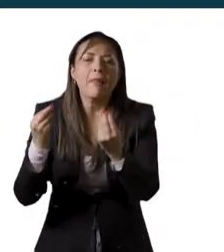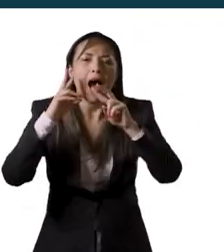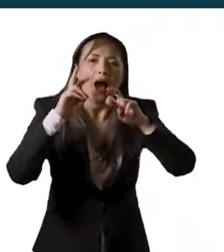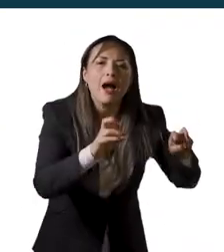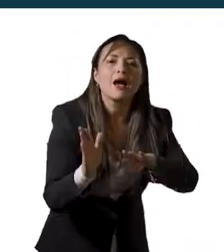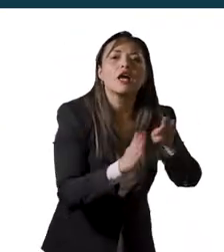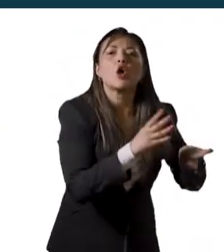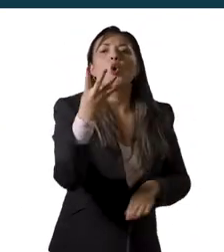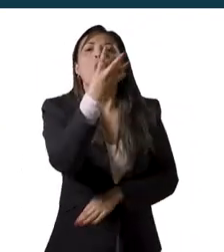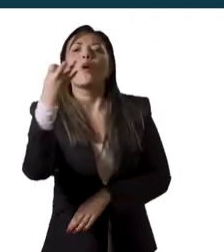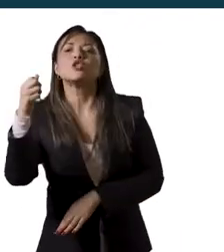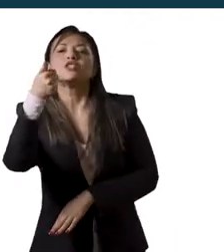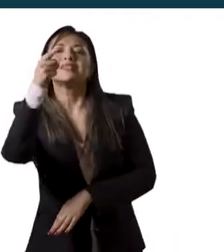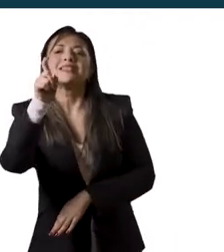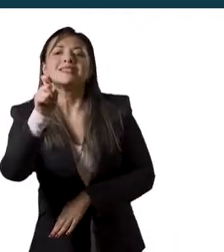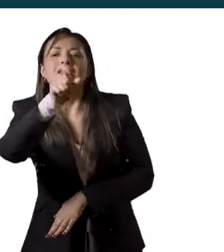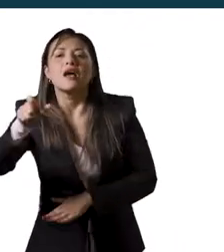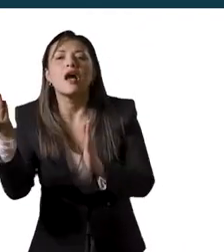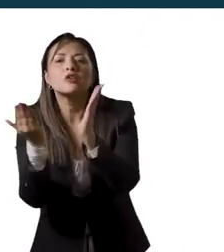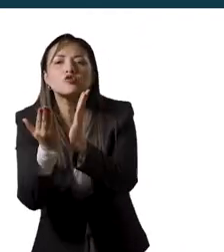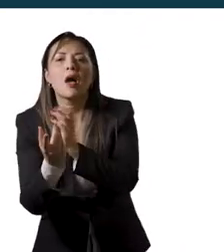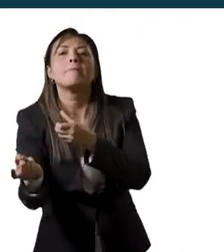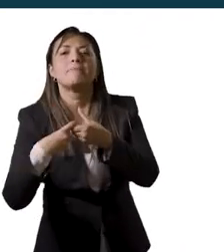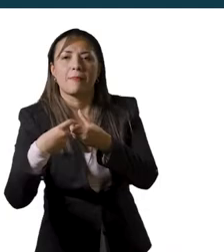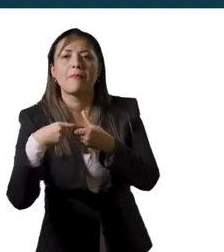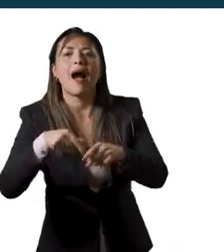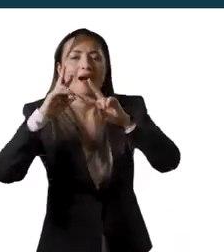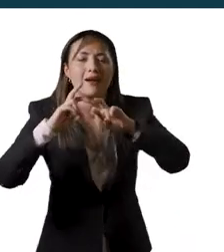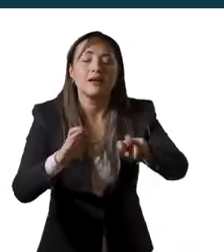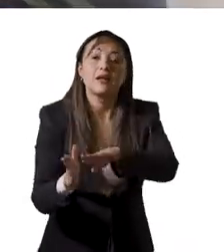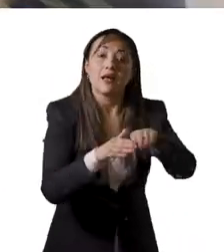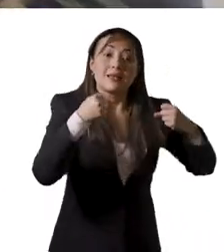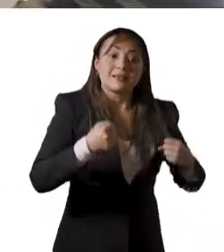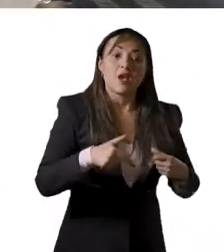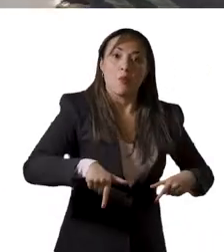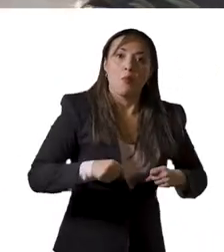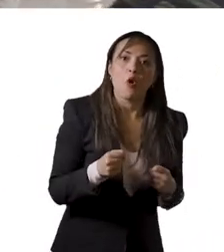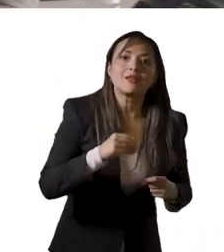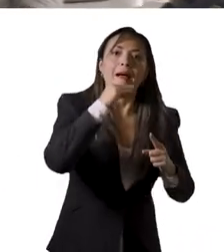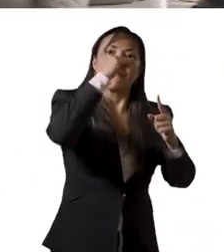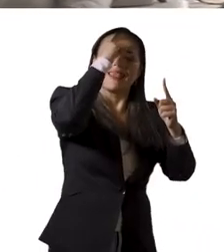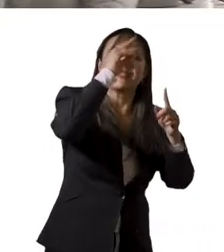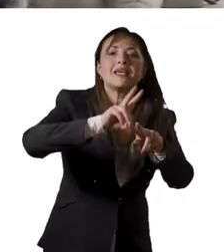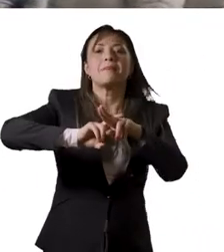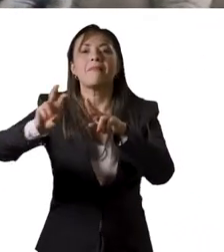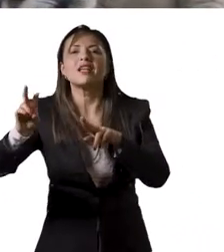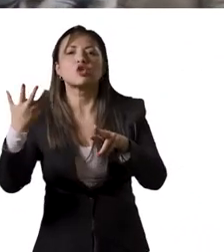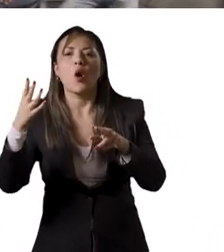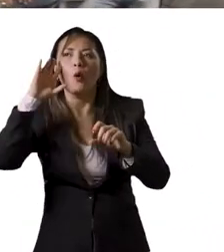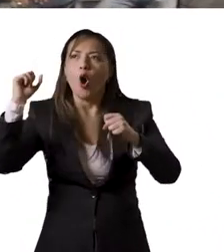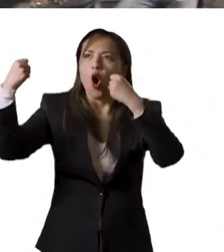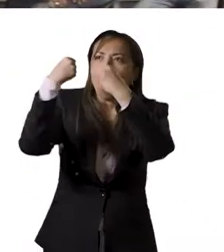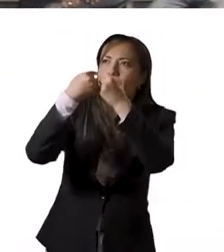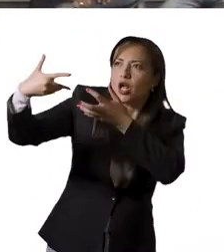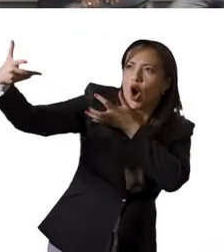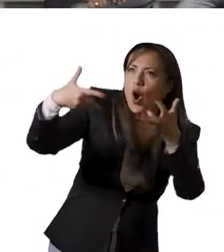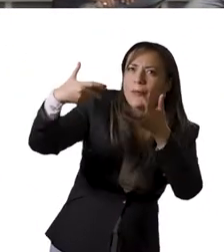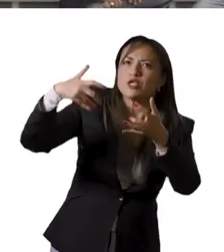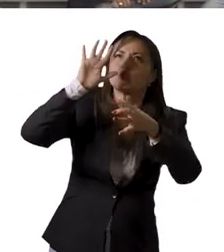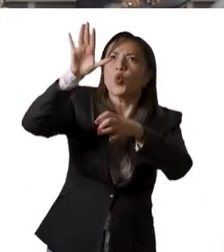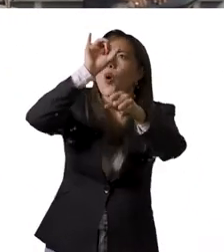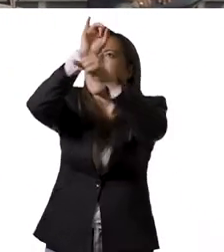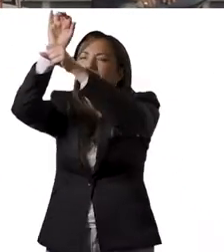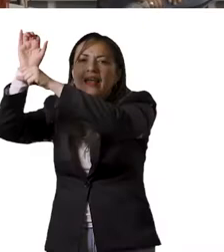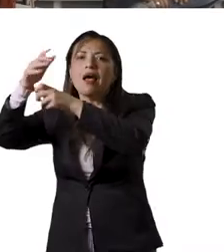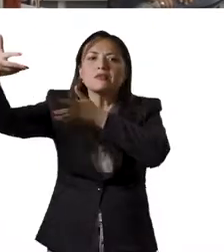investigación y 416 estudiantes. Las sedes Bogotá, Medellín y Manizales, en convenios de cooperación con